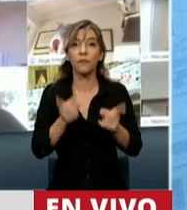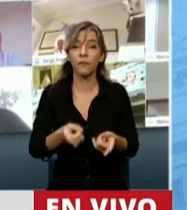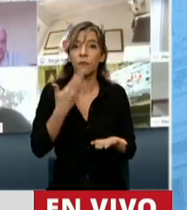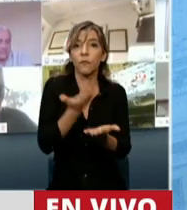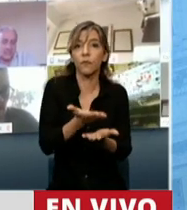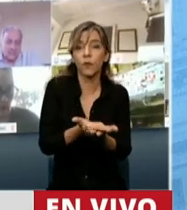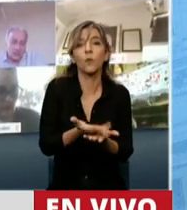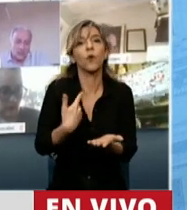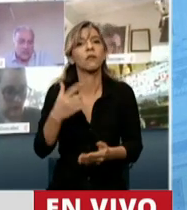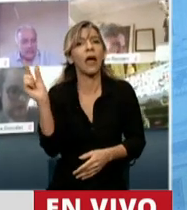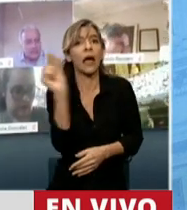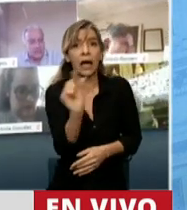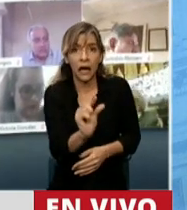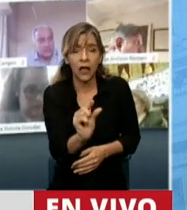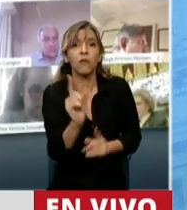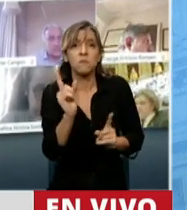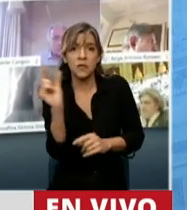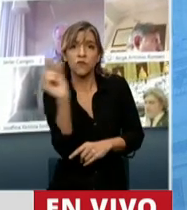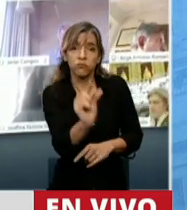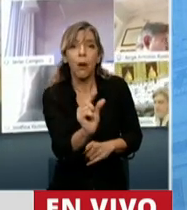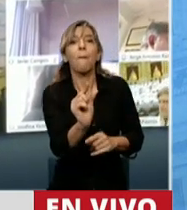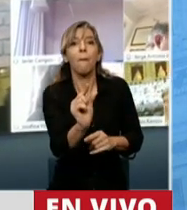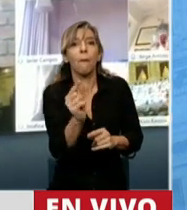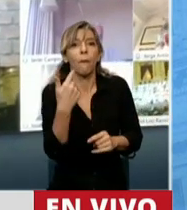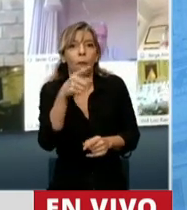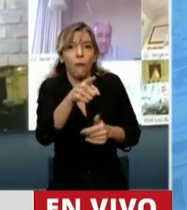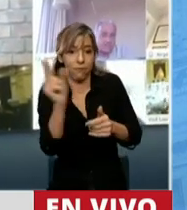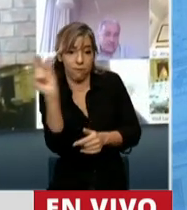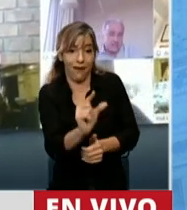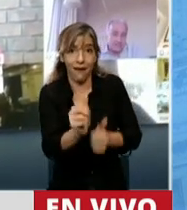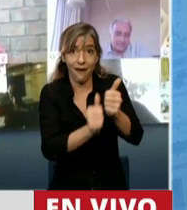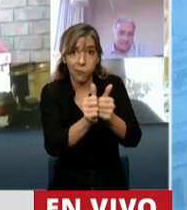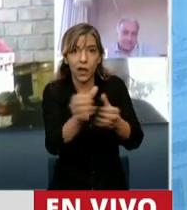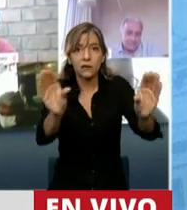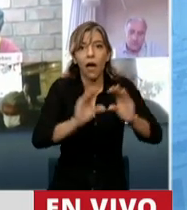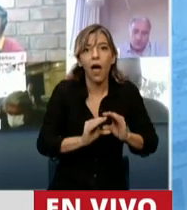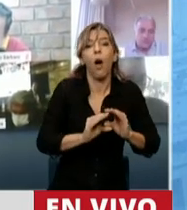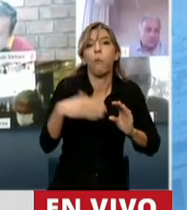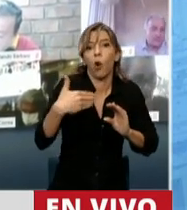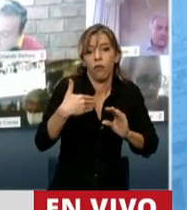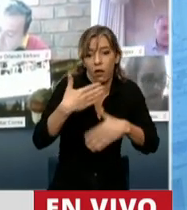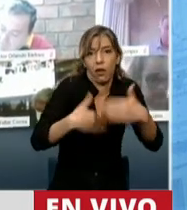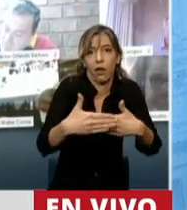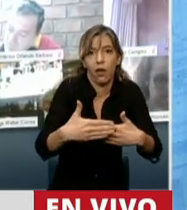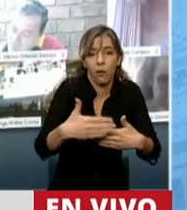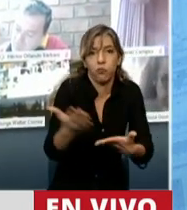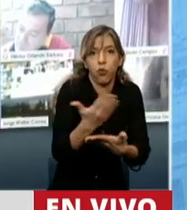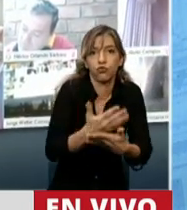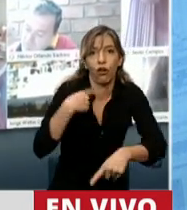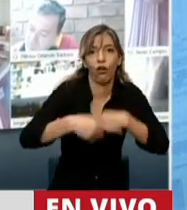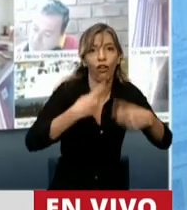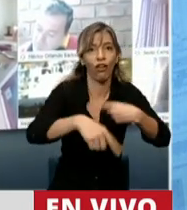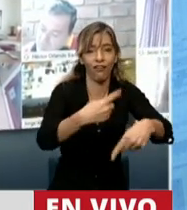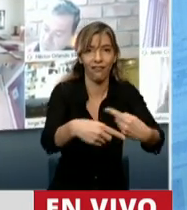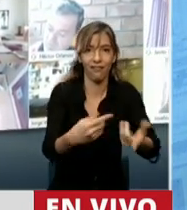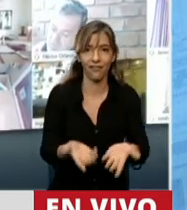de créditos para que puedan seguir con sus actividades, porque consideramos que el financiamiento post-concursal es clave para que puedan salir adelante.